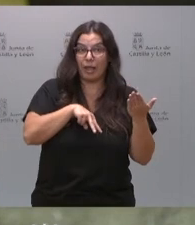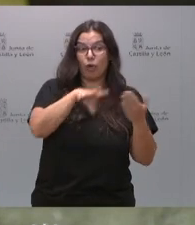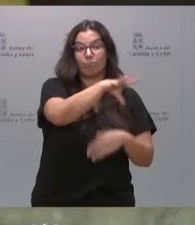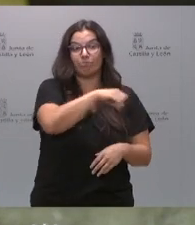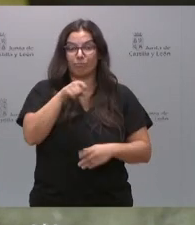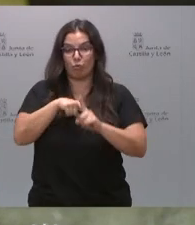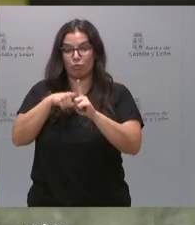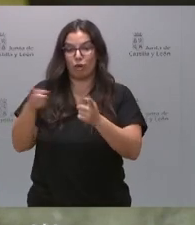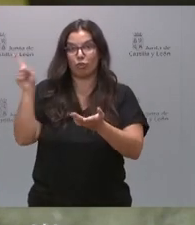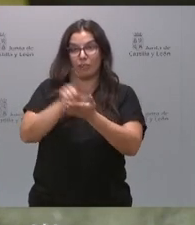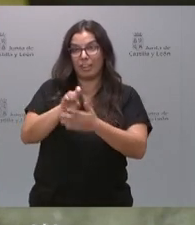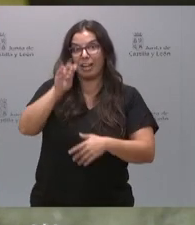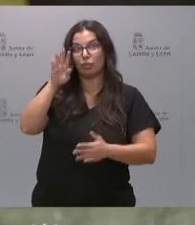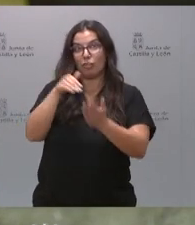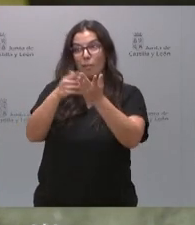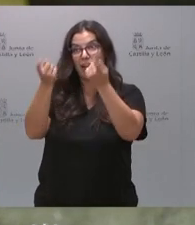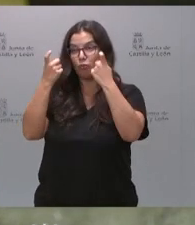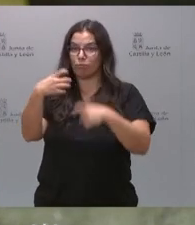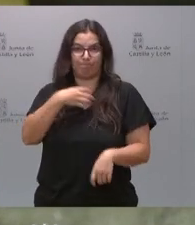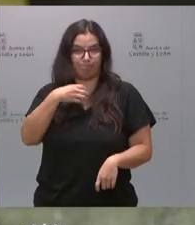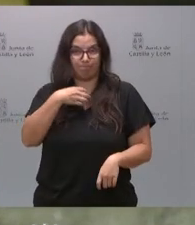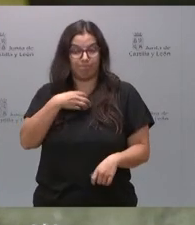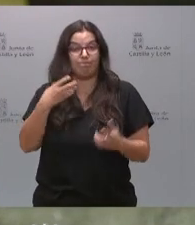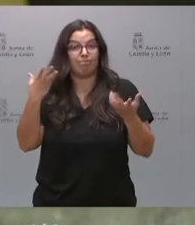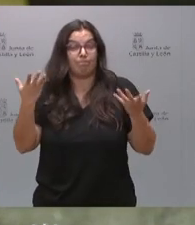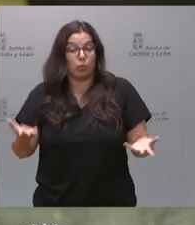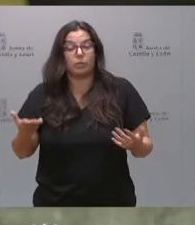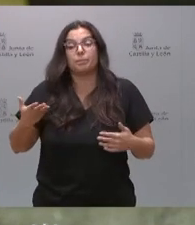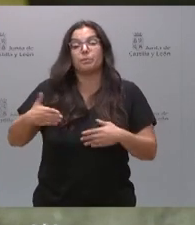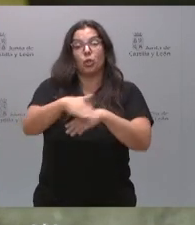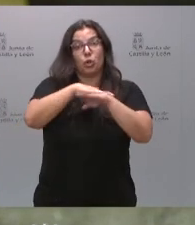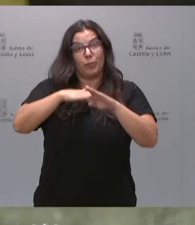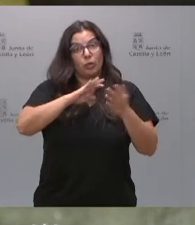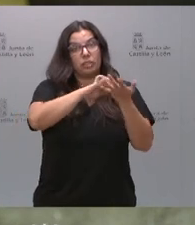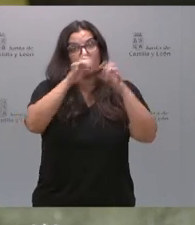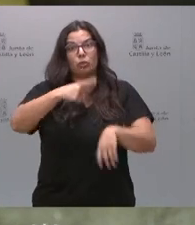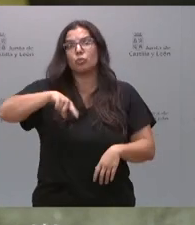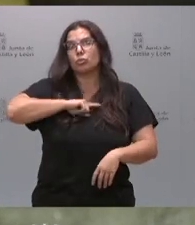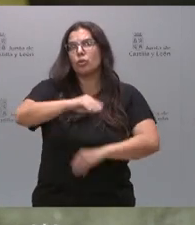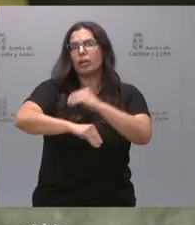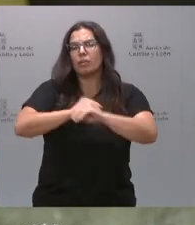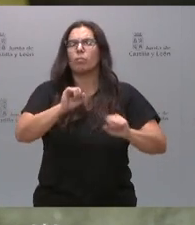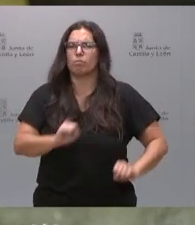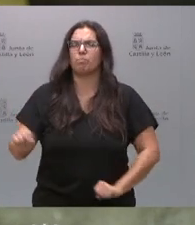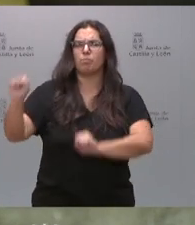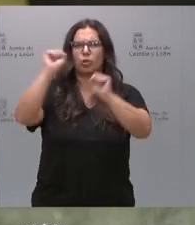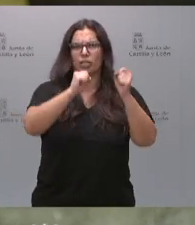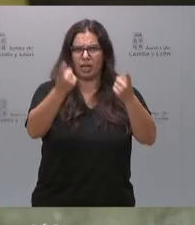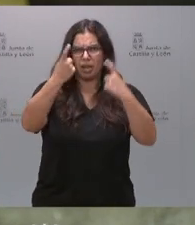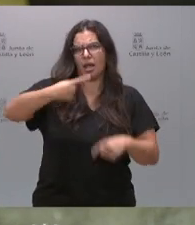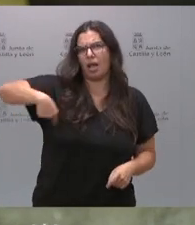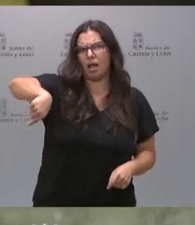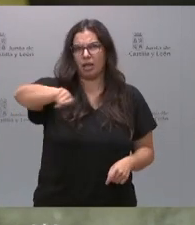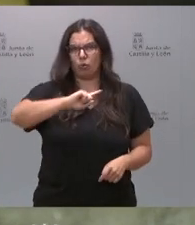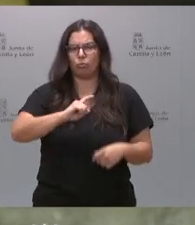14.000 alumnos. Tengo que decir que desde el Gobierno de Castilla y León vamos a proteger a estos alumnos,